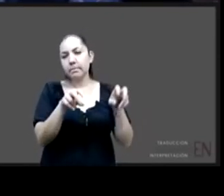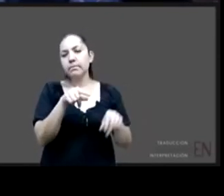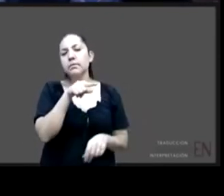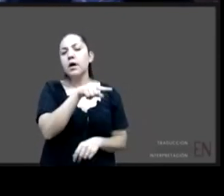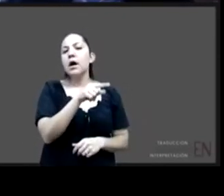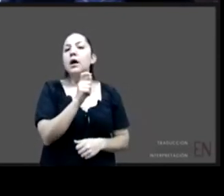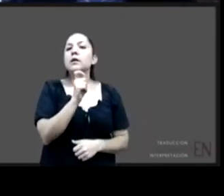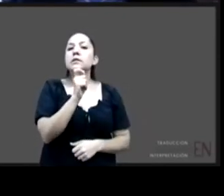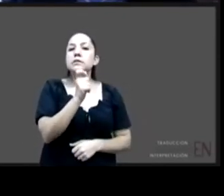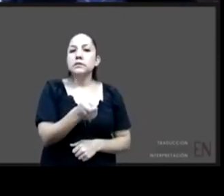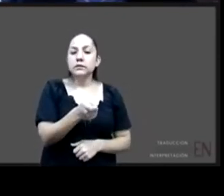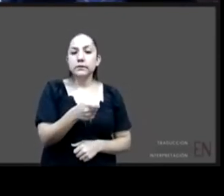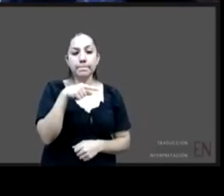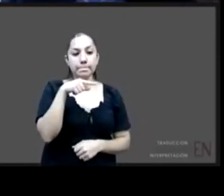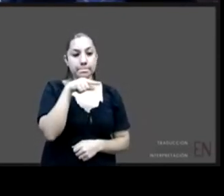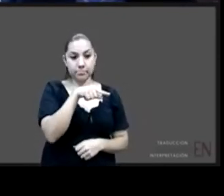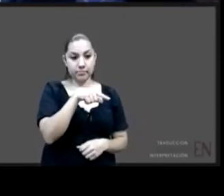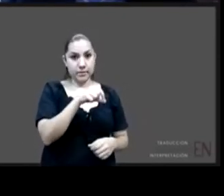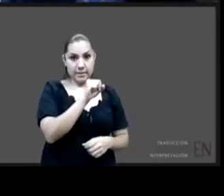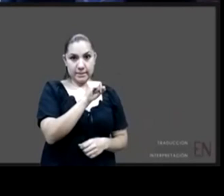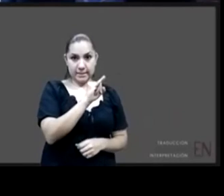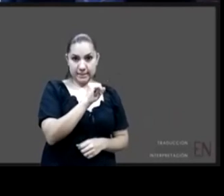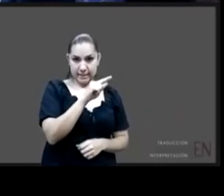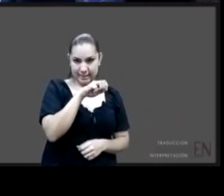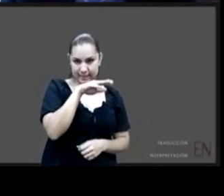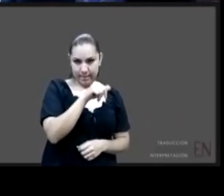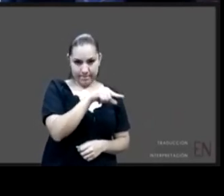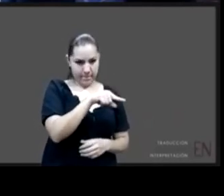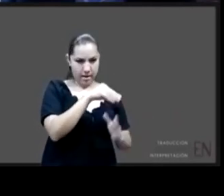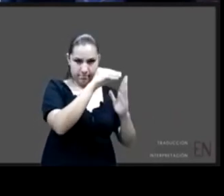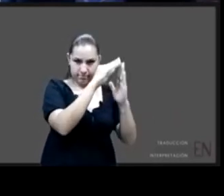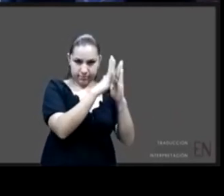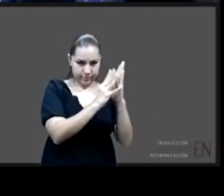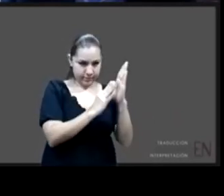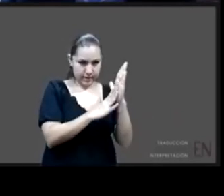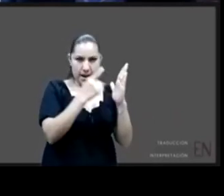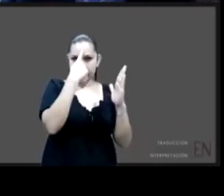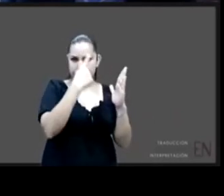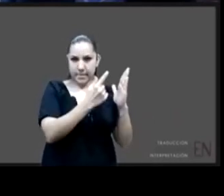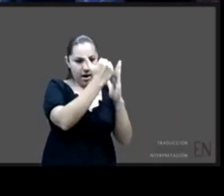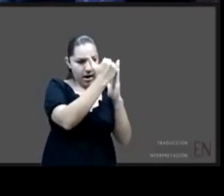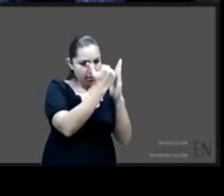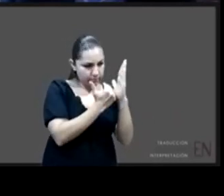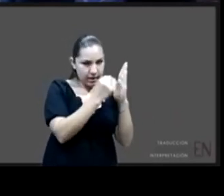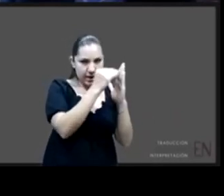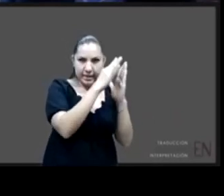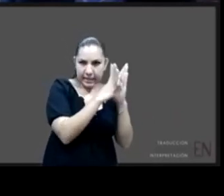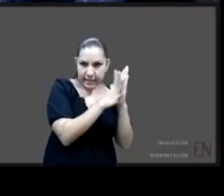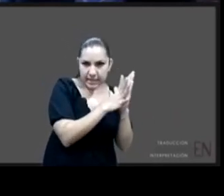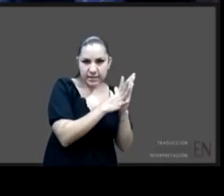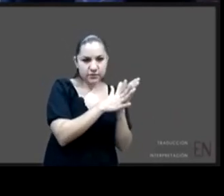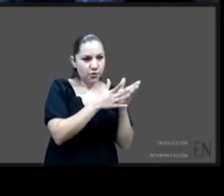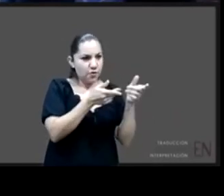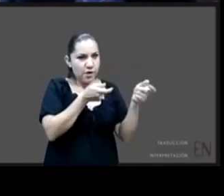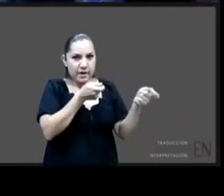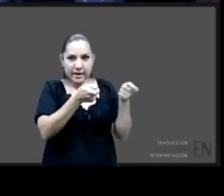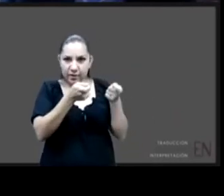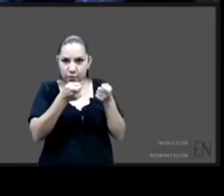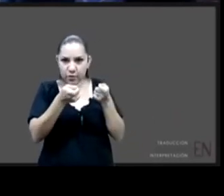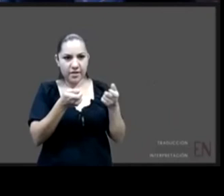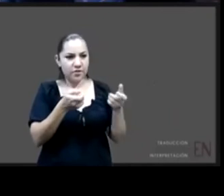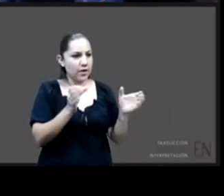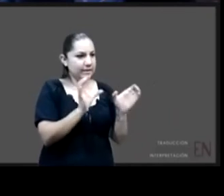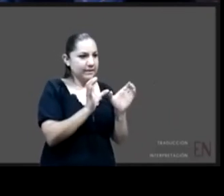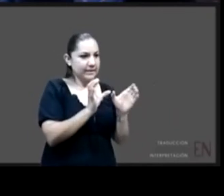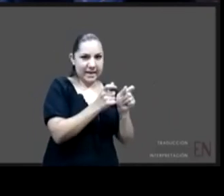de este sistema de registro regulación certificación de los centros de asistencia social